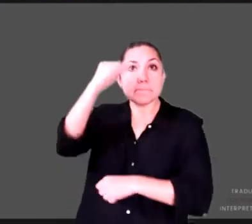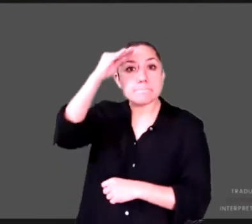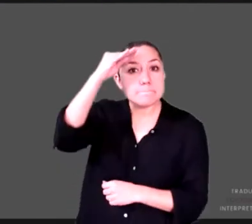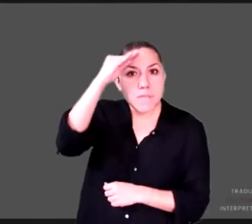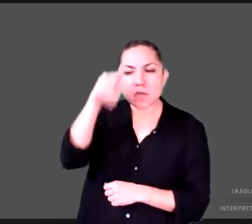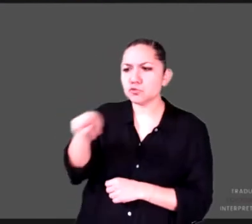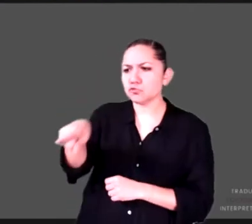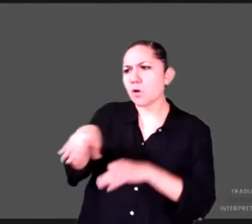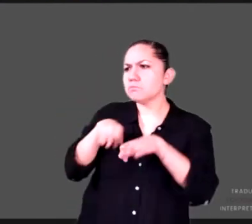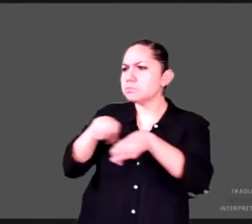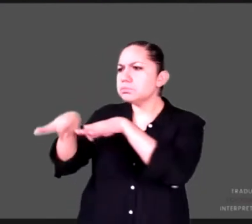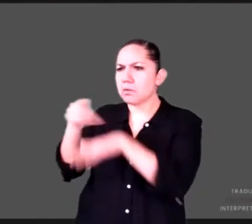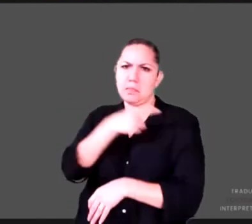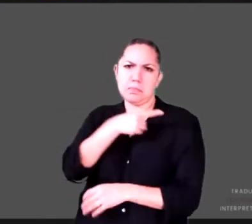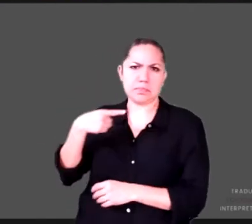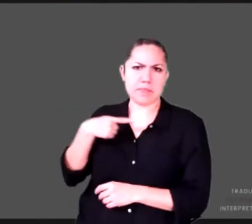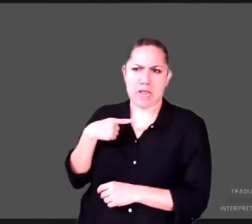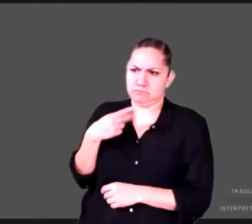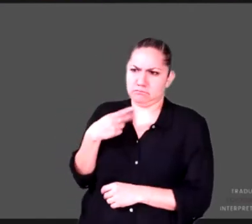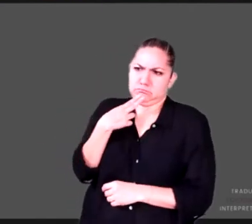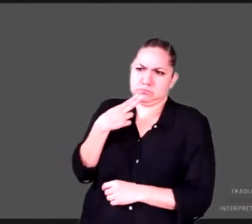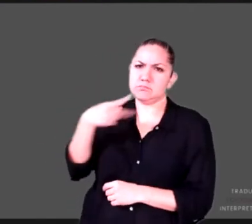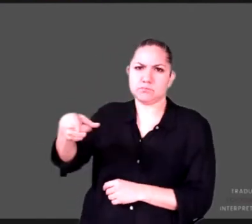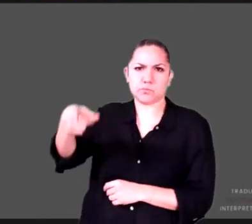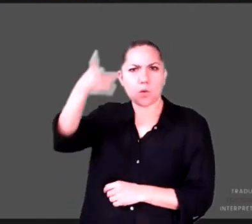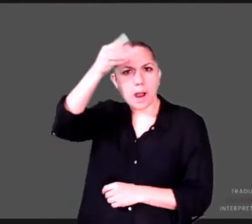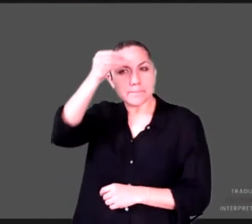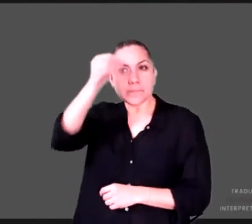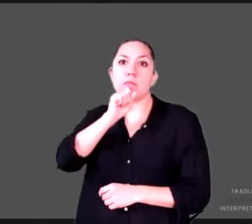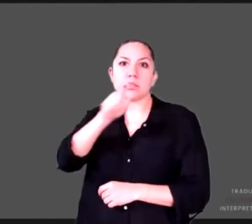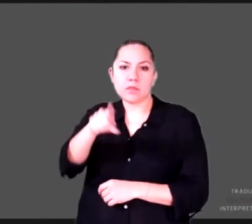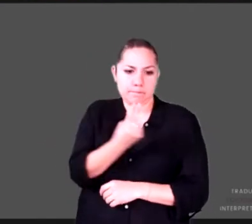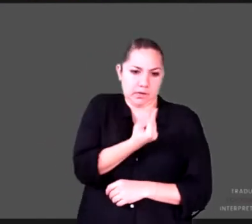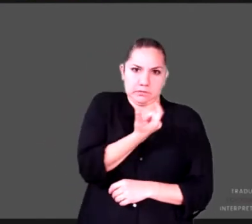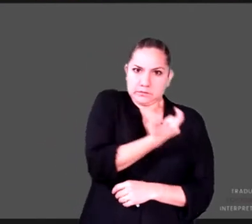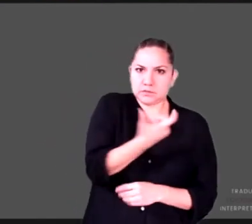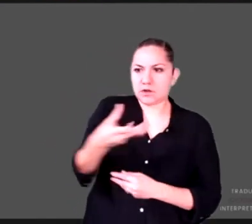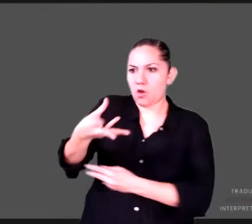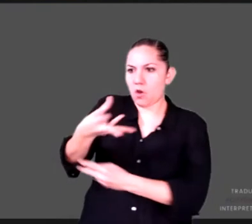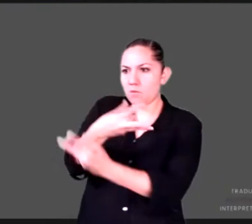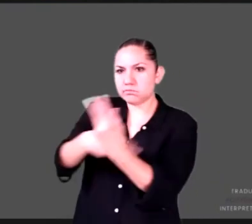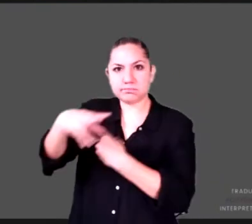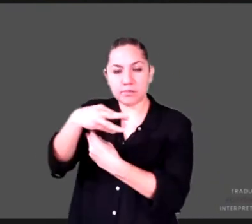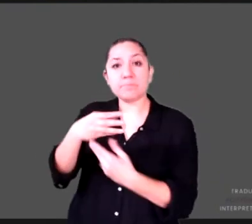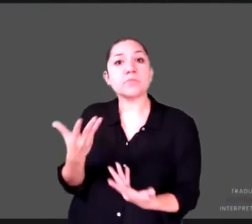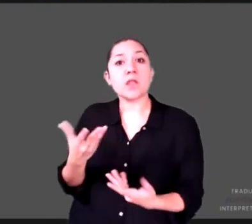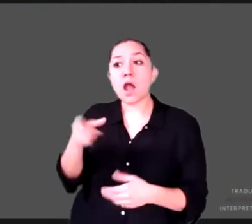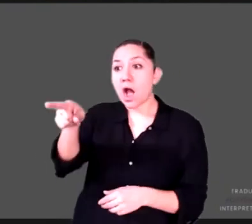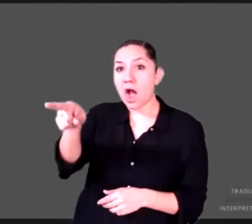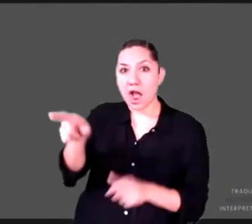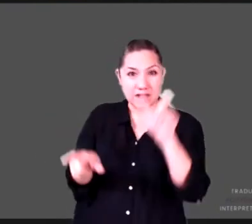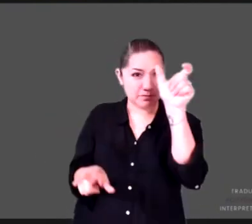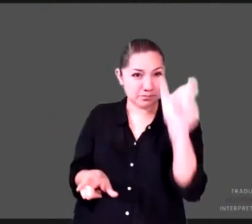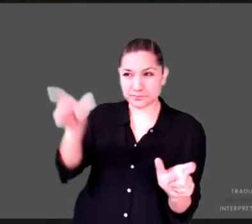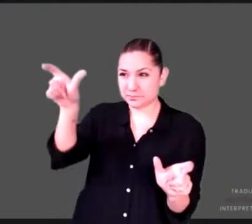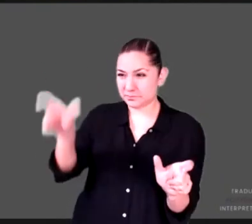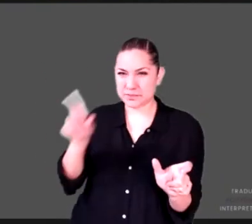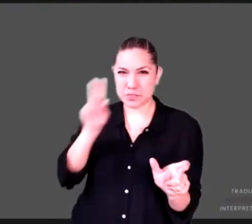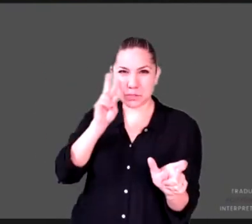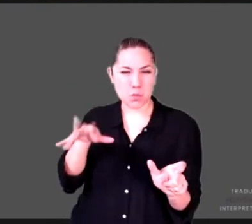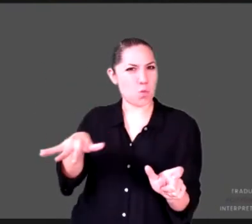además de contribuir a la generación del ingreso familiar, donde los roles de género son evidentes, afectando de manera